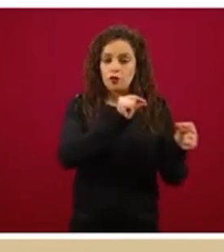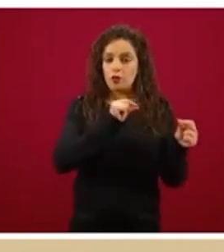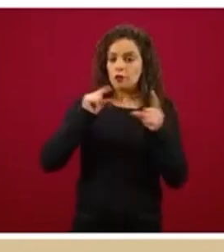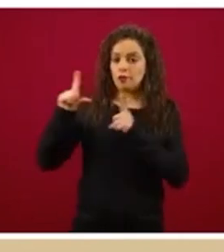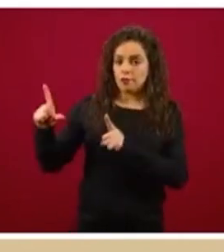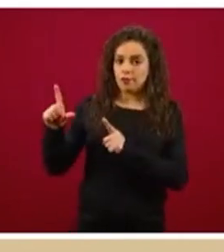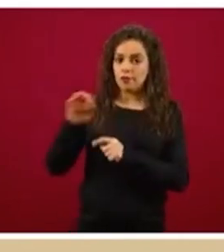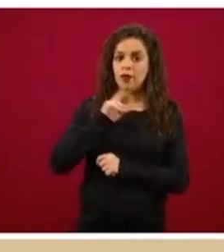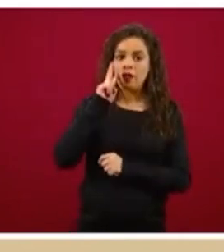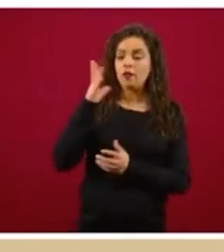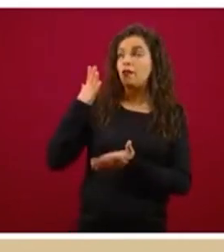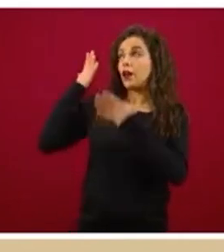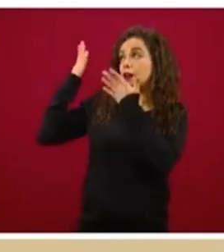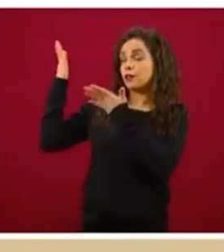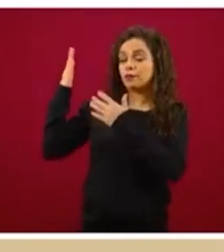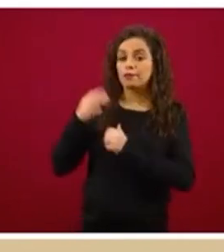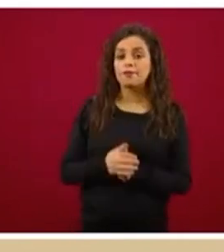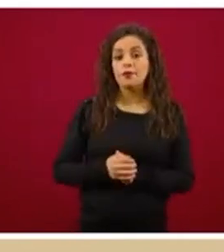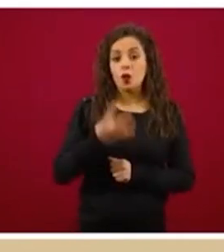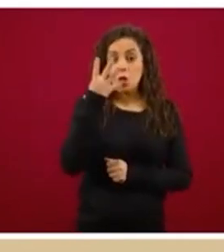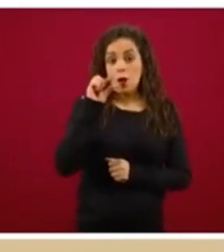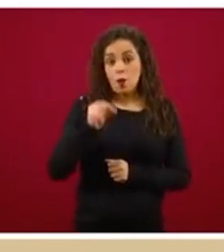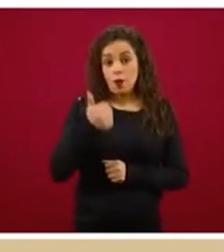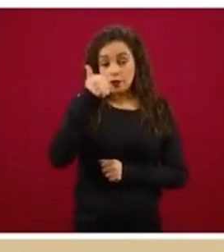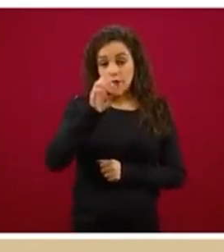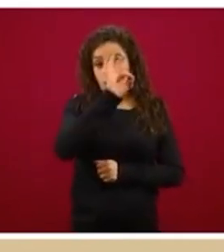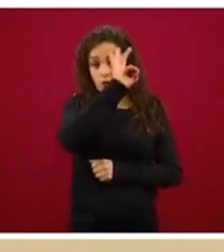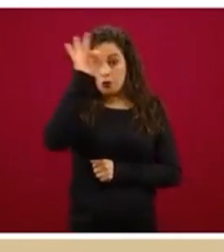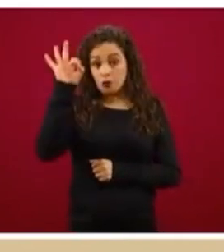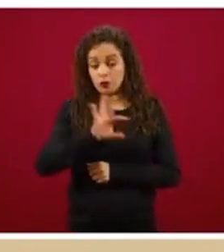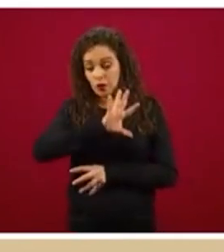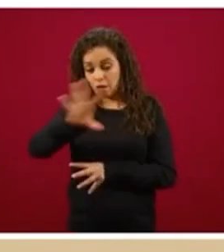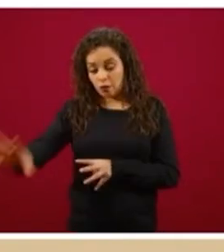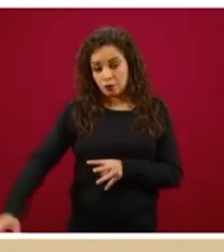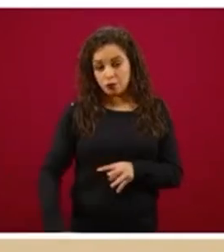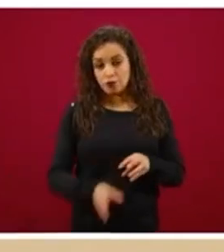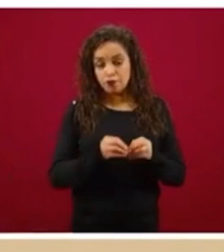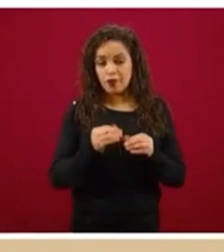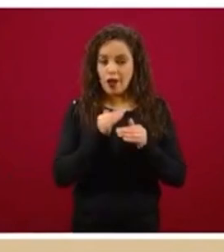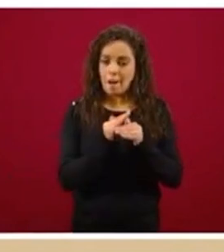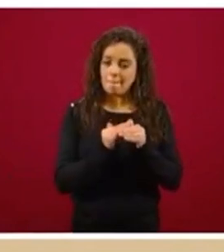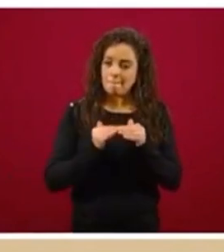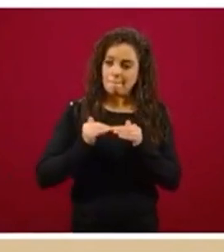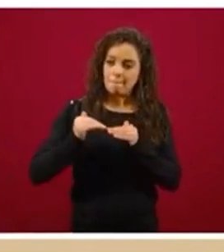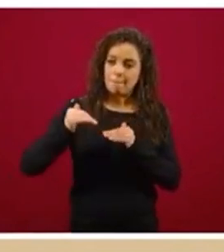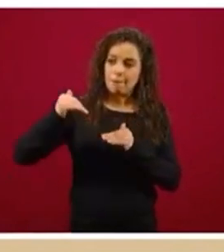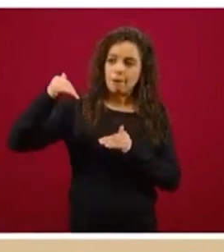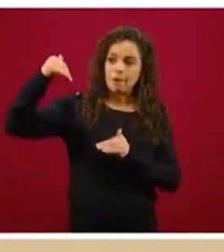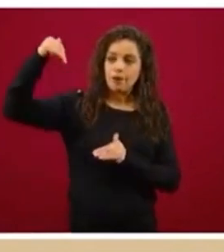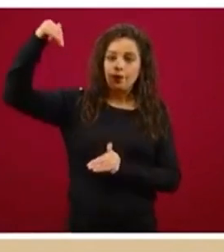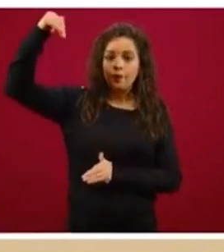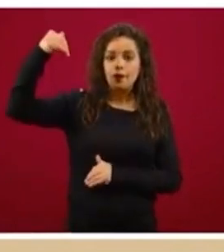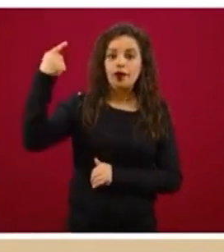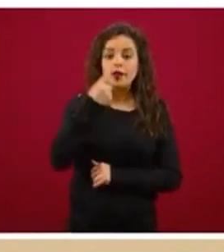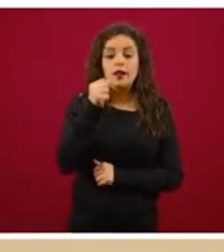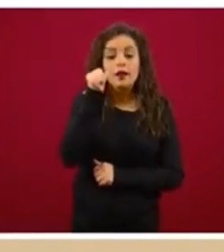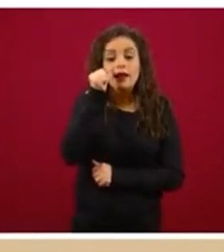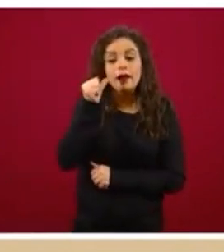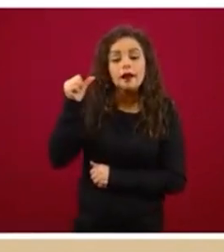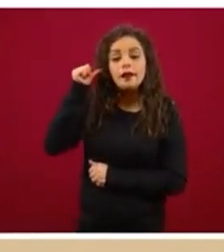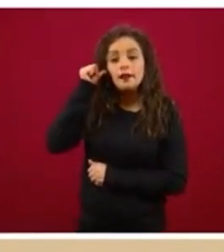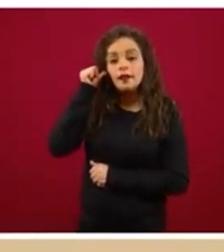4.6% fue el incremento en relación a lo que teníamos el día de ayer, 3 mil